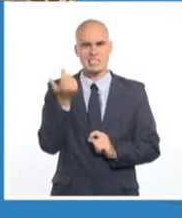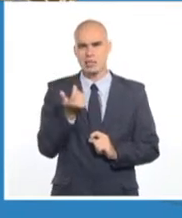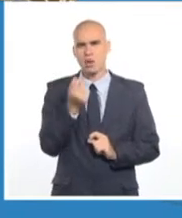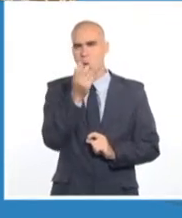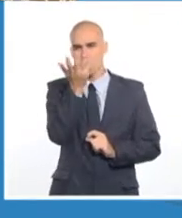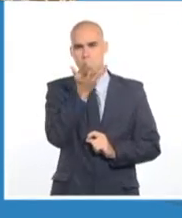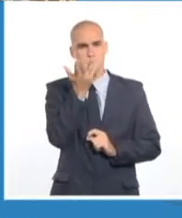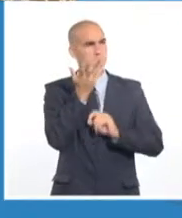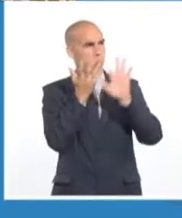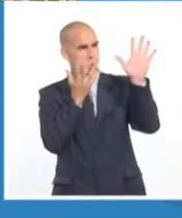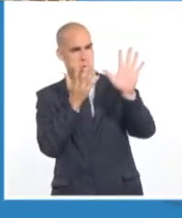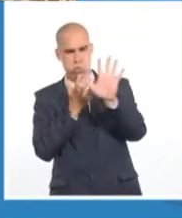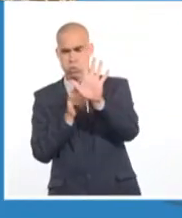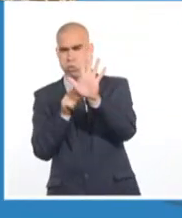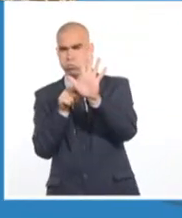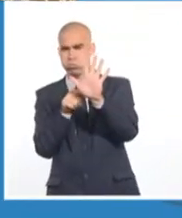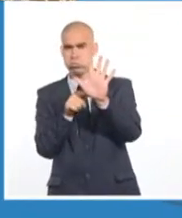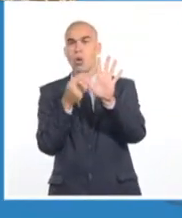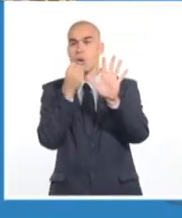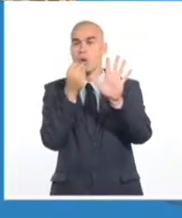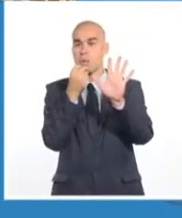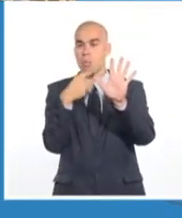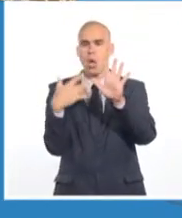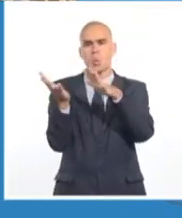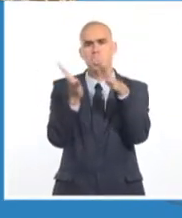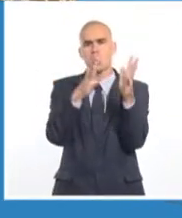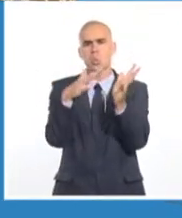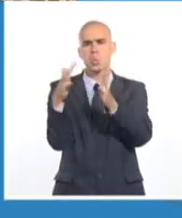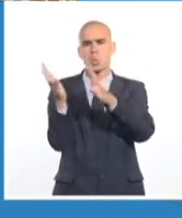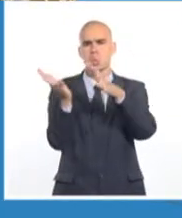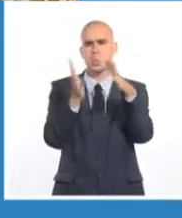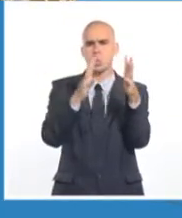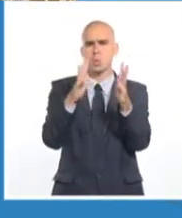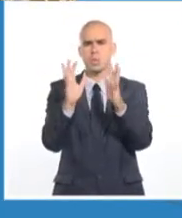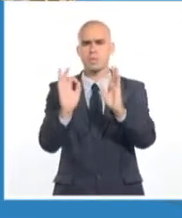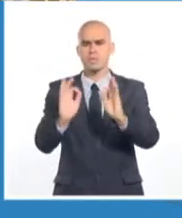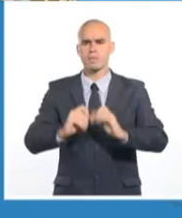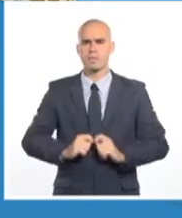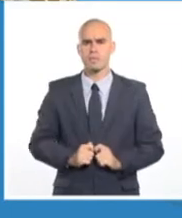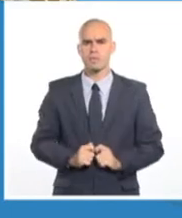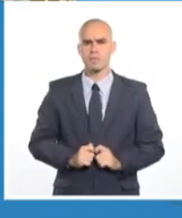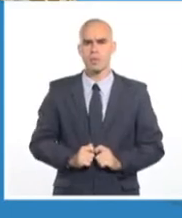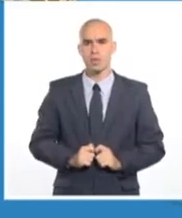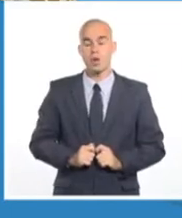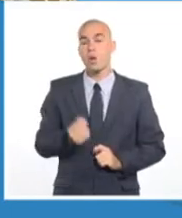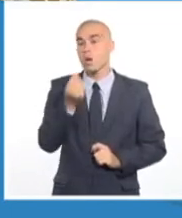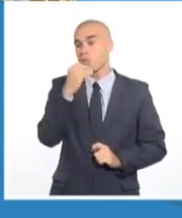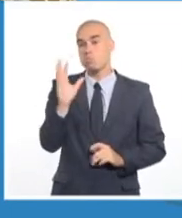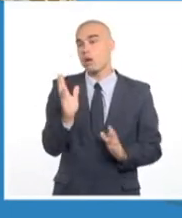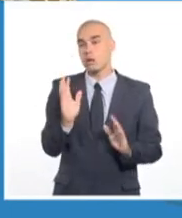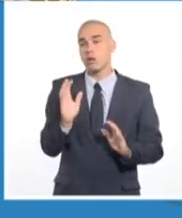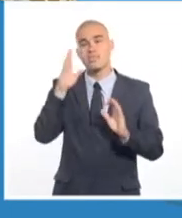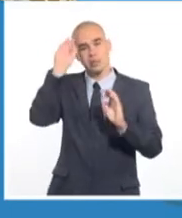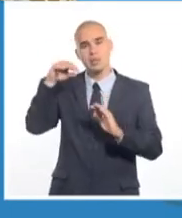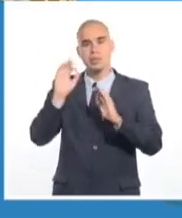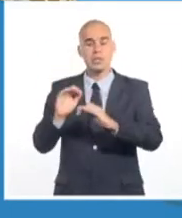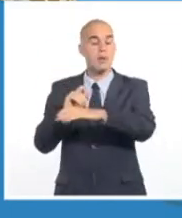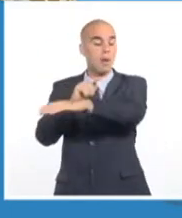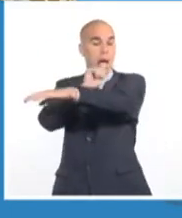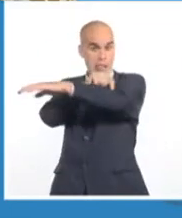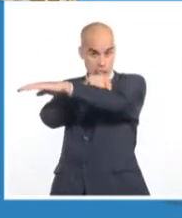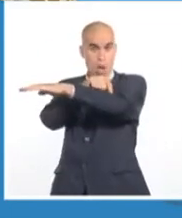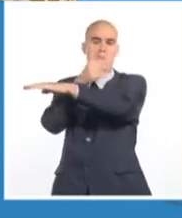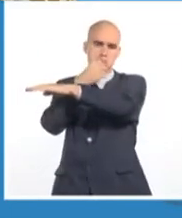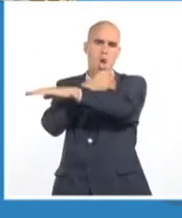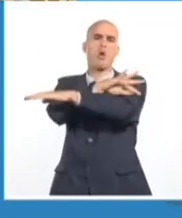10 y 25 kilómetros por hora superiores en zonas de la costa norte. Bueno, vamos a tener todavía marejadas en el litoral norte oriental,